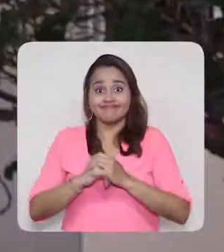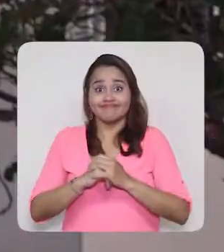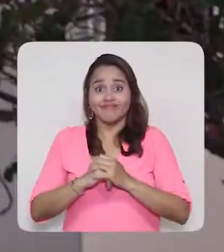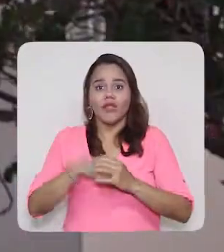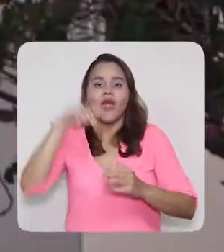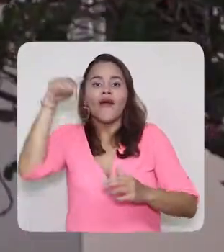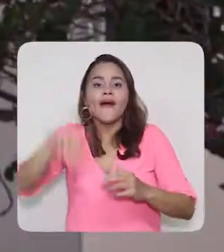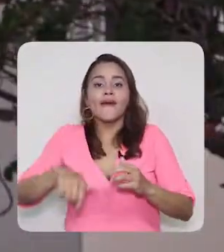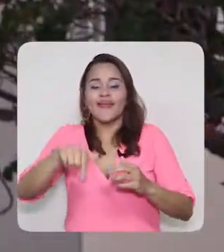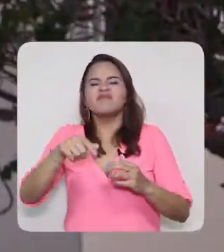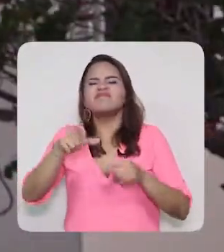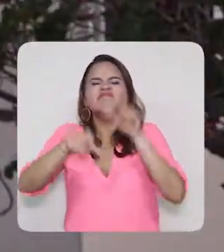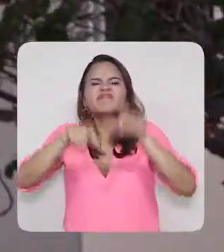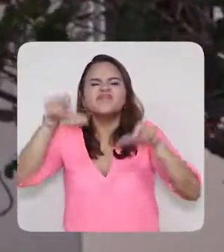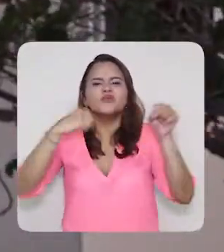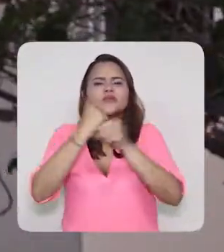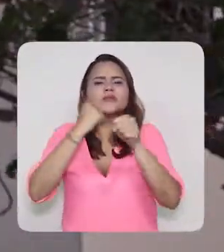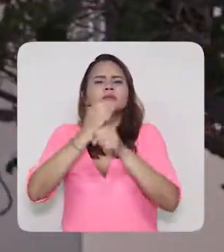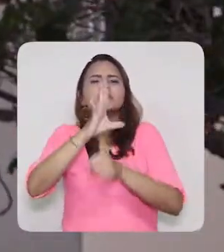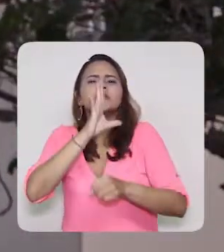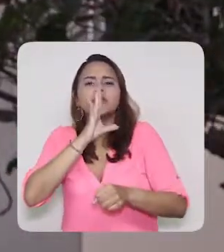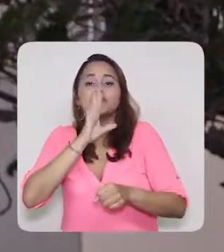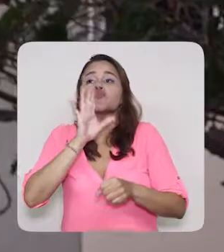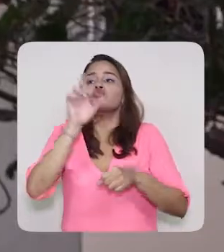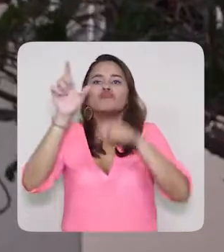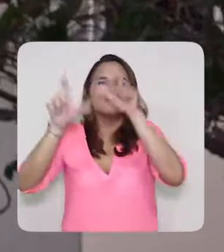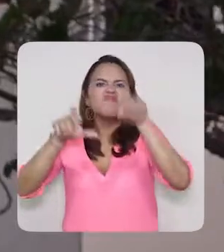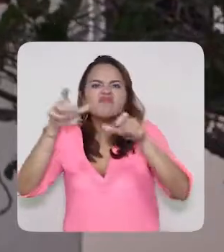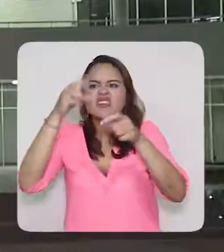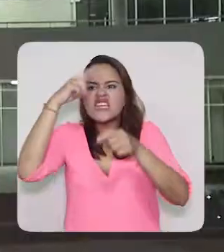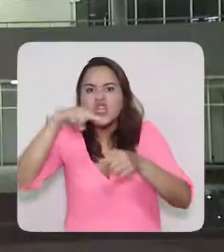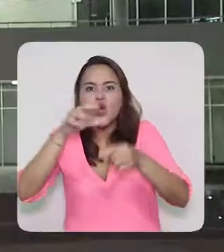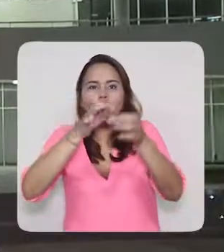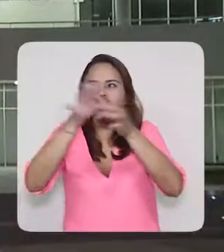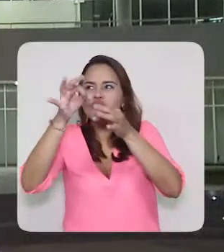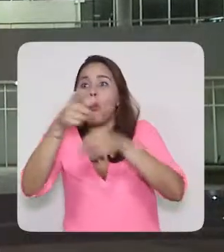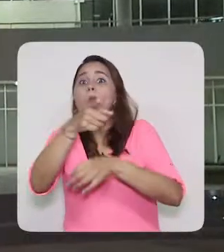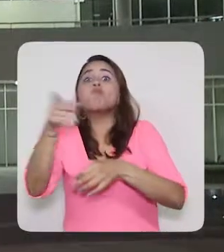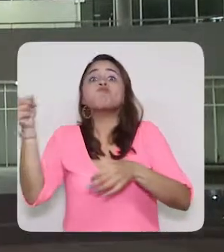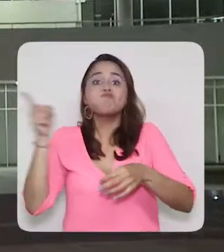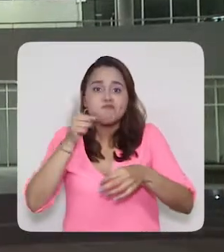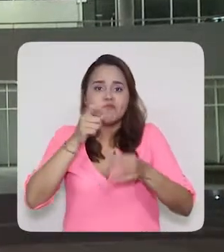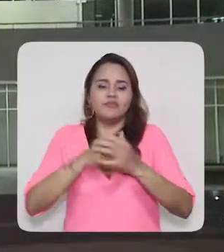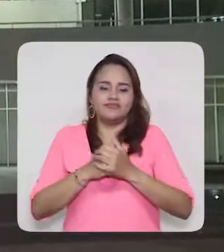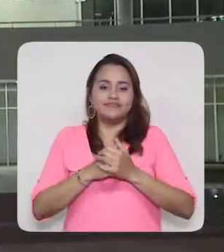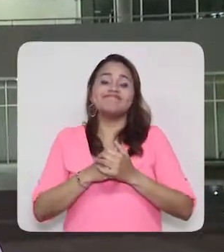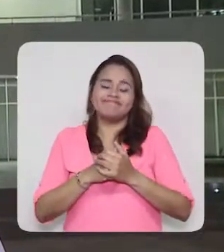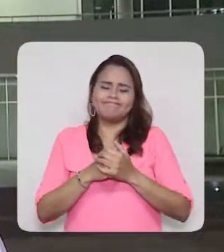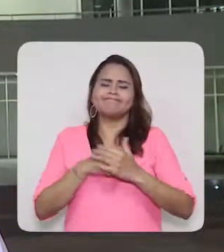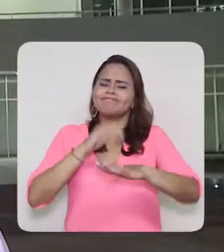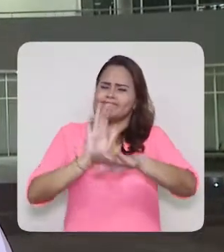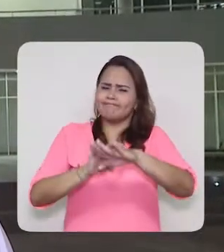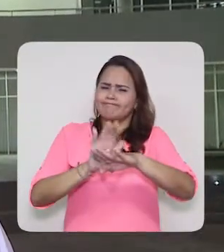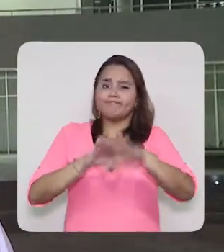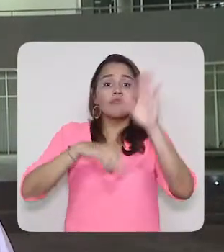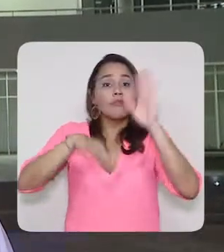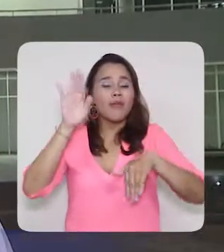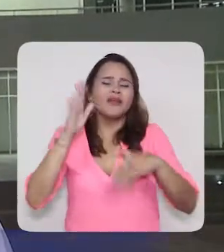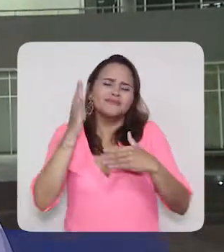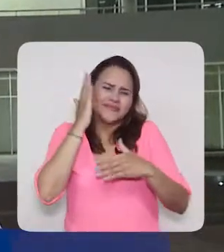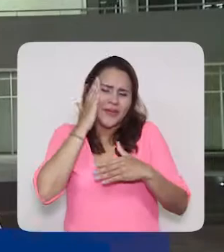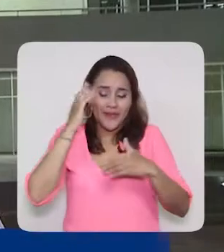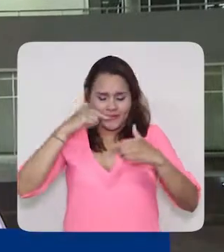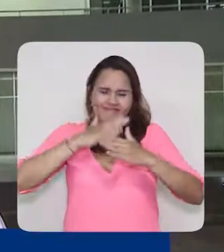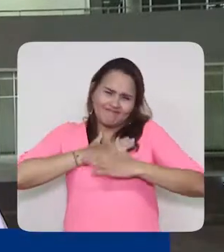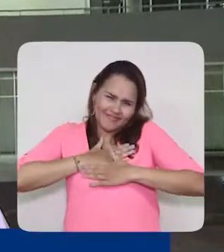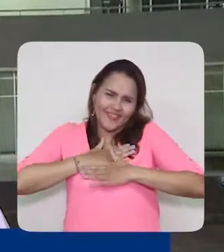pueblo y cuando se cancela un semestre a los hijos del pueblo, el que más pierde es el pueblo. Desde el rector, el doctor Pablo Vera Salazar, desde Bienestar y desde todas las dependencias de